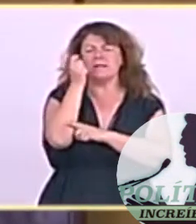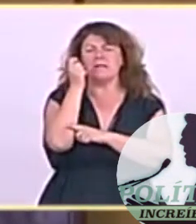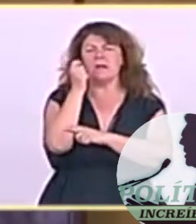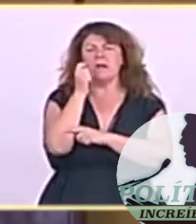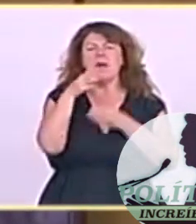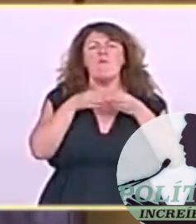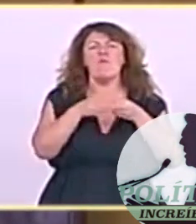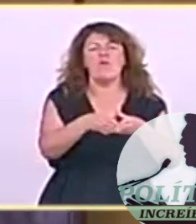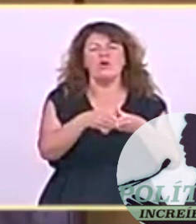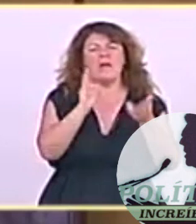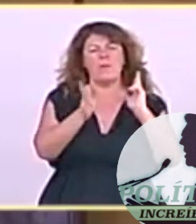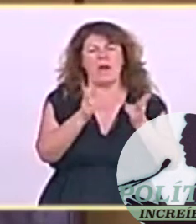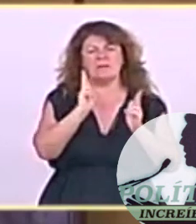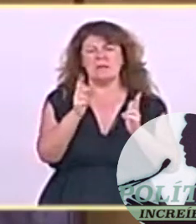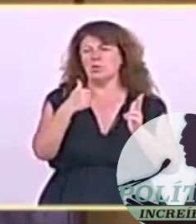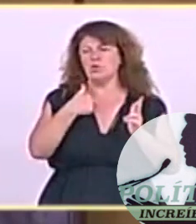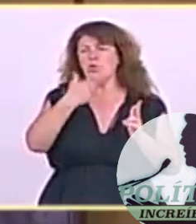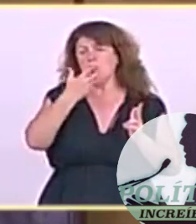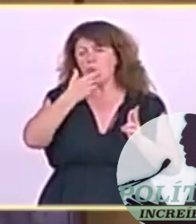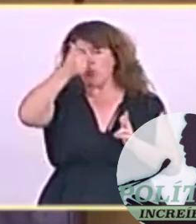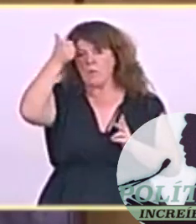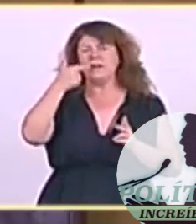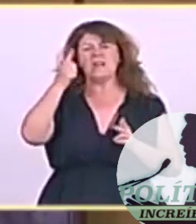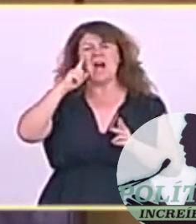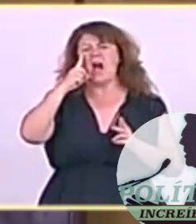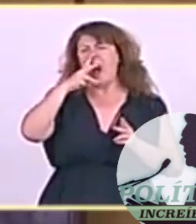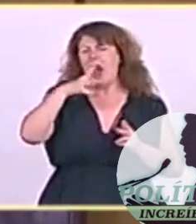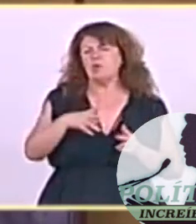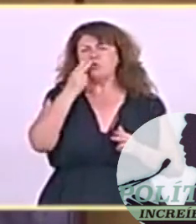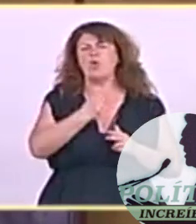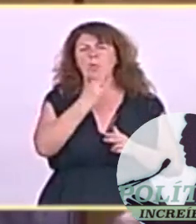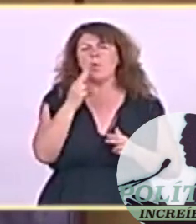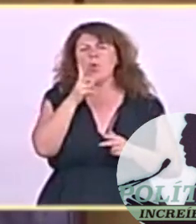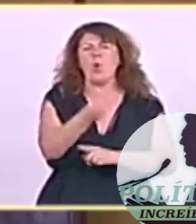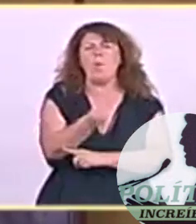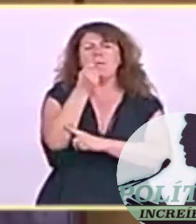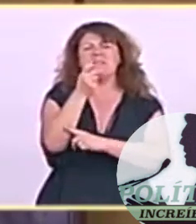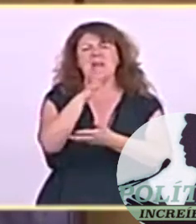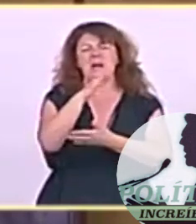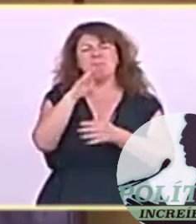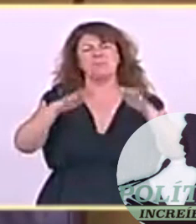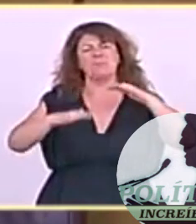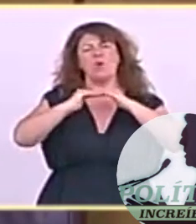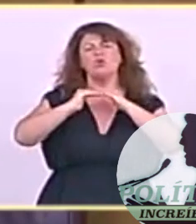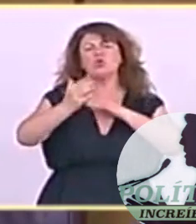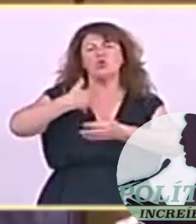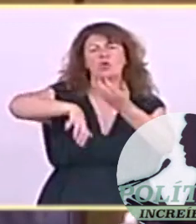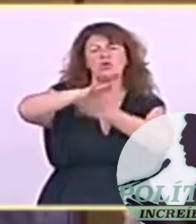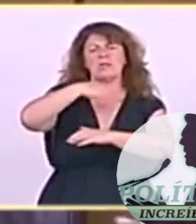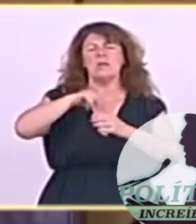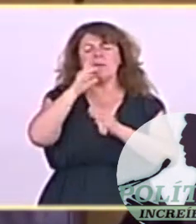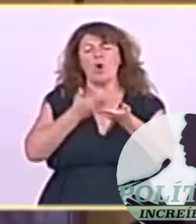lleva años comprometida con la pesca sostenible, trabajando en colaboración con el mundo científico, en nuestro caso con el Centro